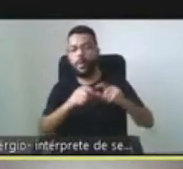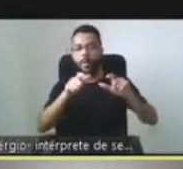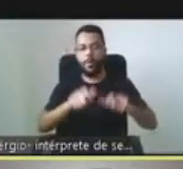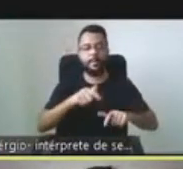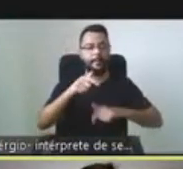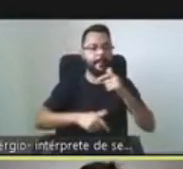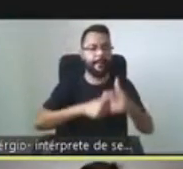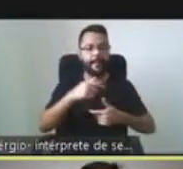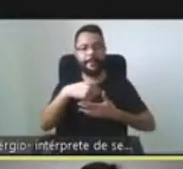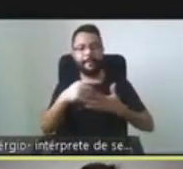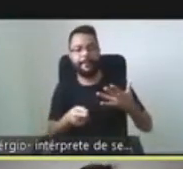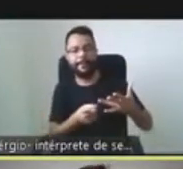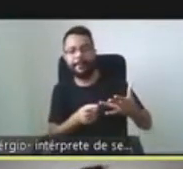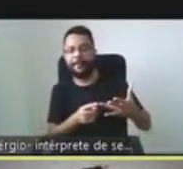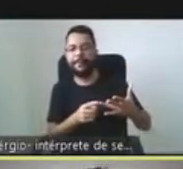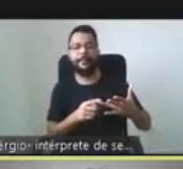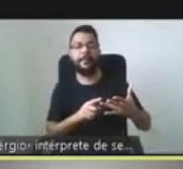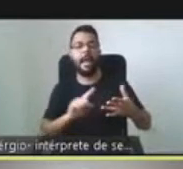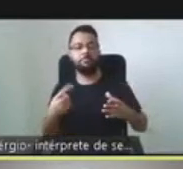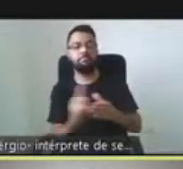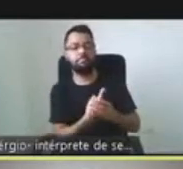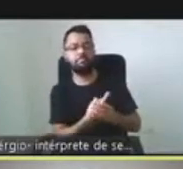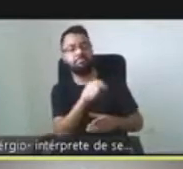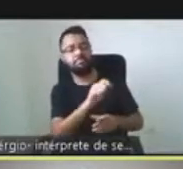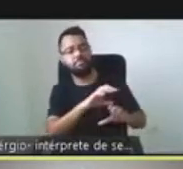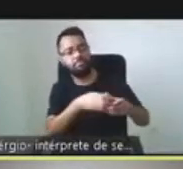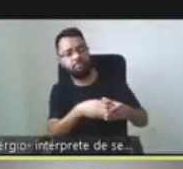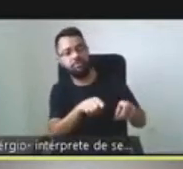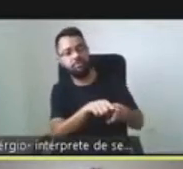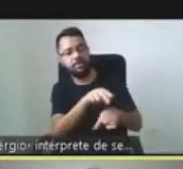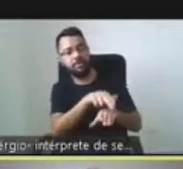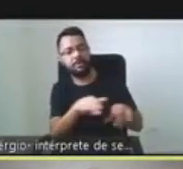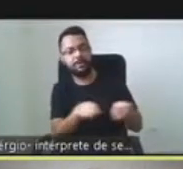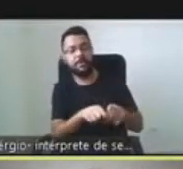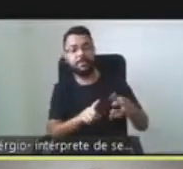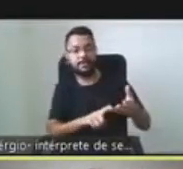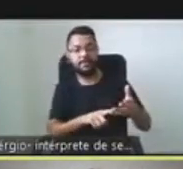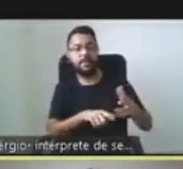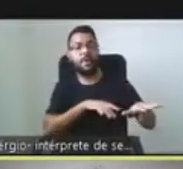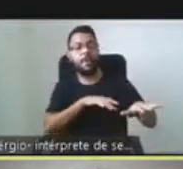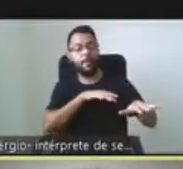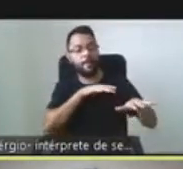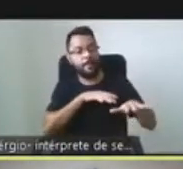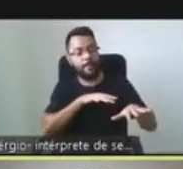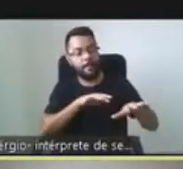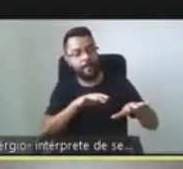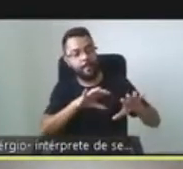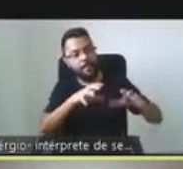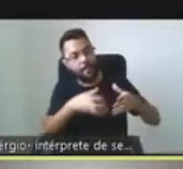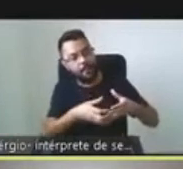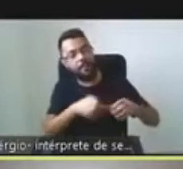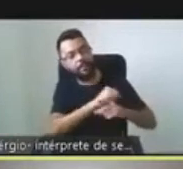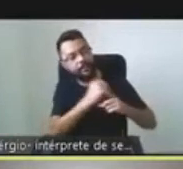como participante de una organización de pacientes, cómo estas organizaciones de pacientes han creado verdaderos movimientos